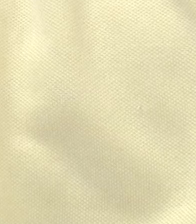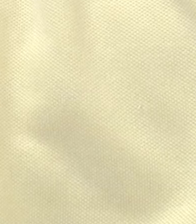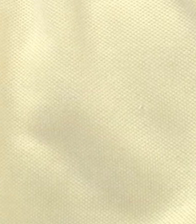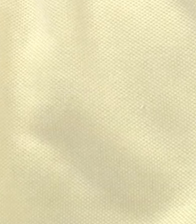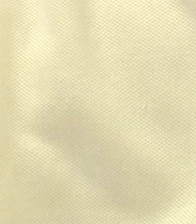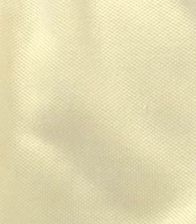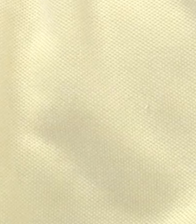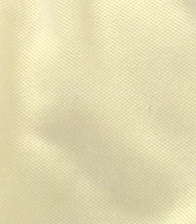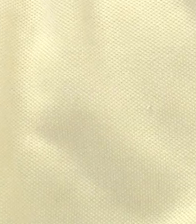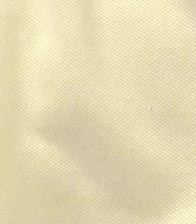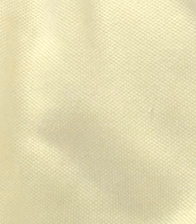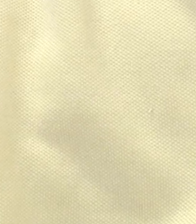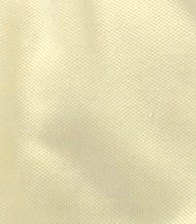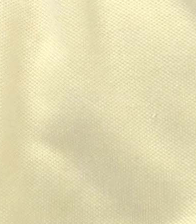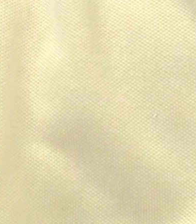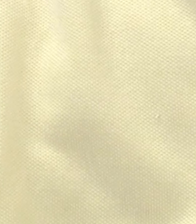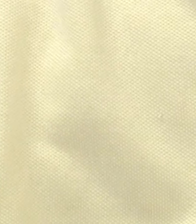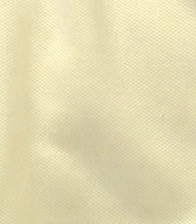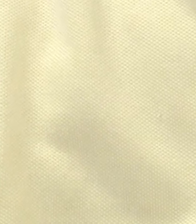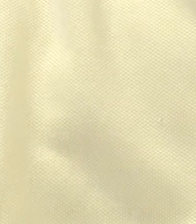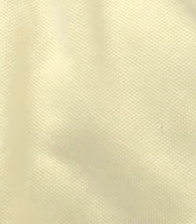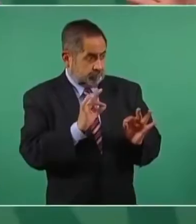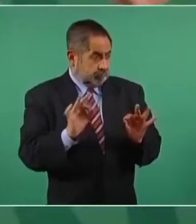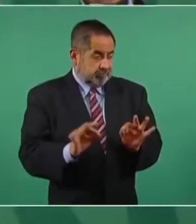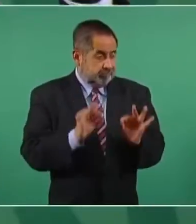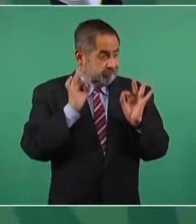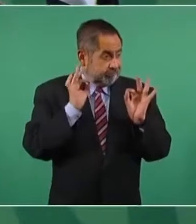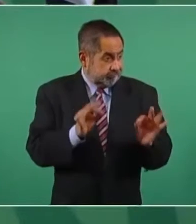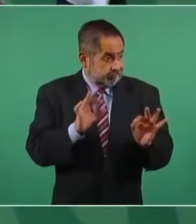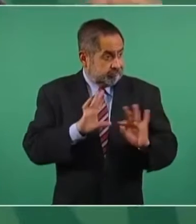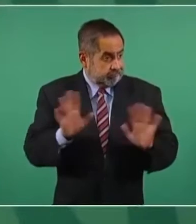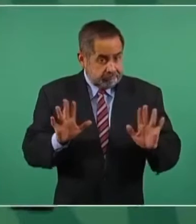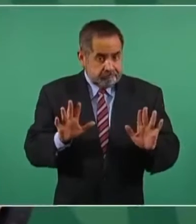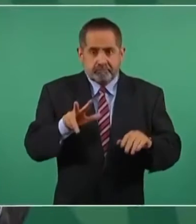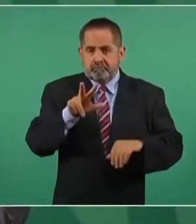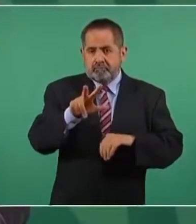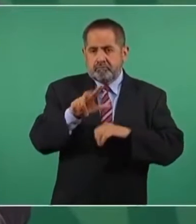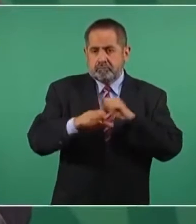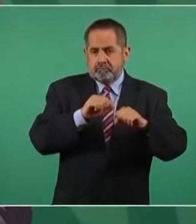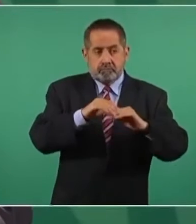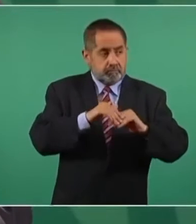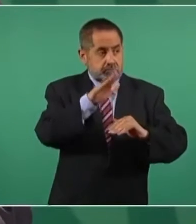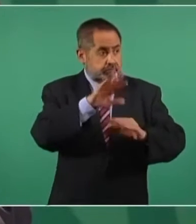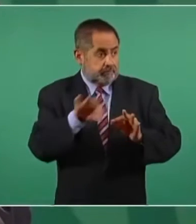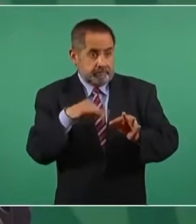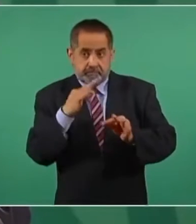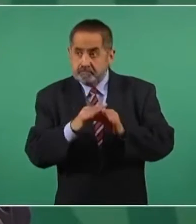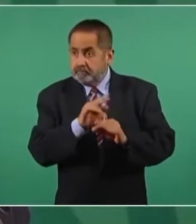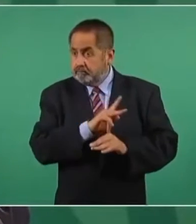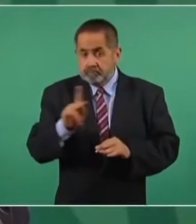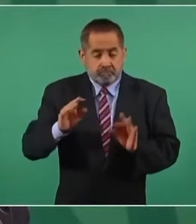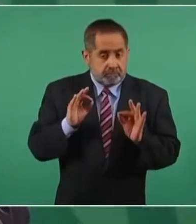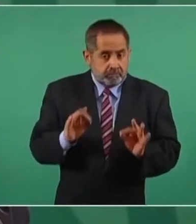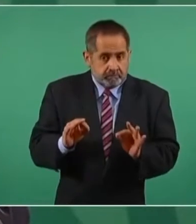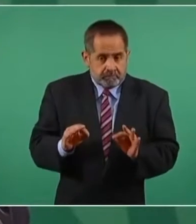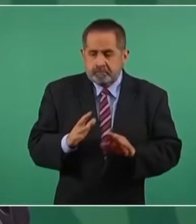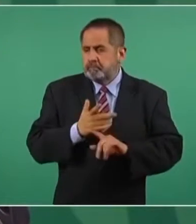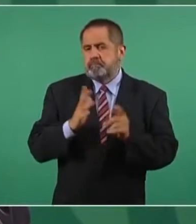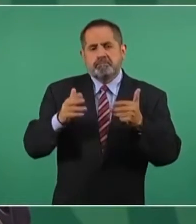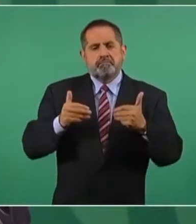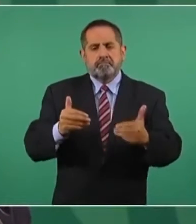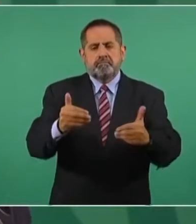no cumplimos con el compromiso de que en octubre estén